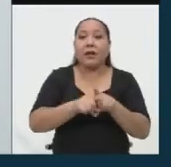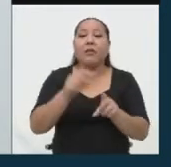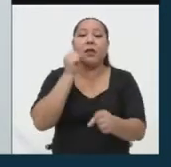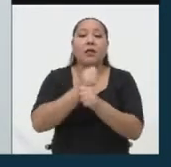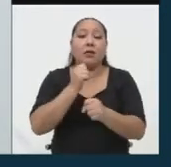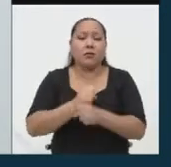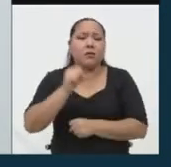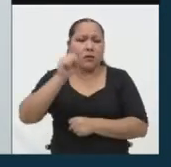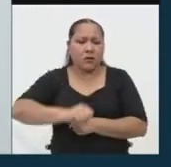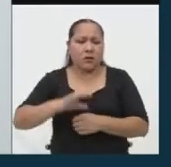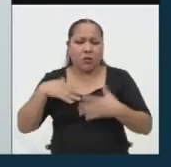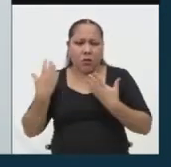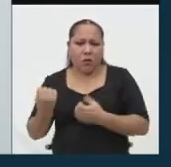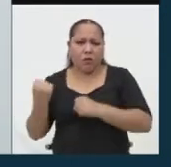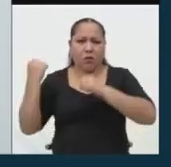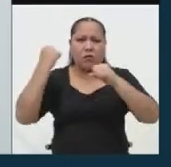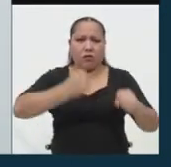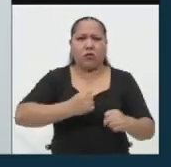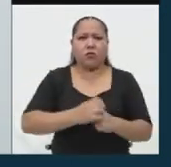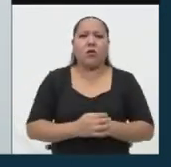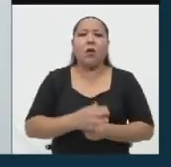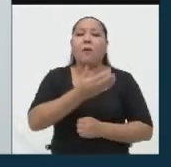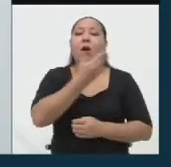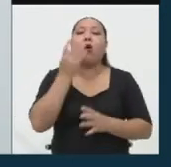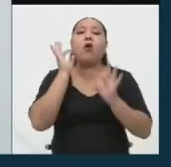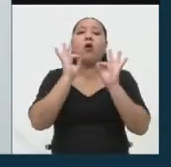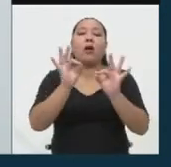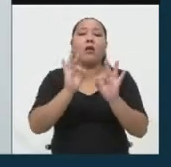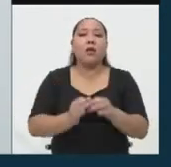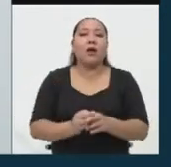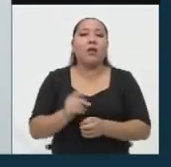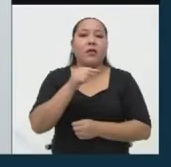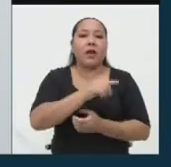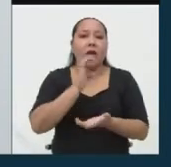se puede trabajar con el fortalecimiento de la mejor calidad de educación.